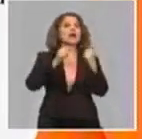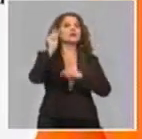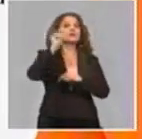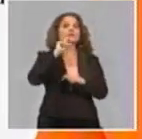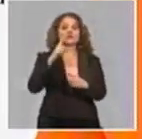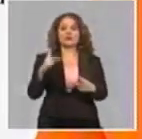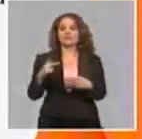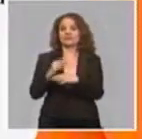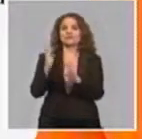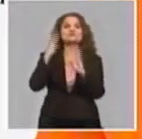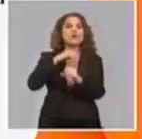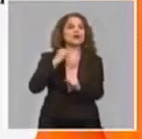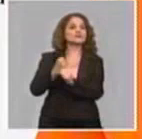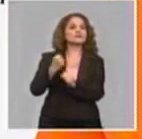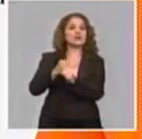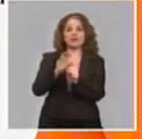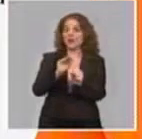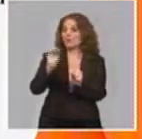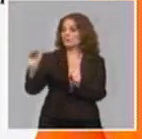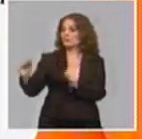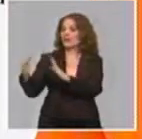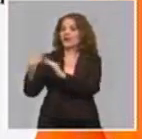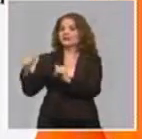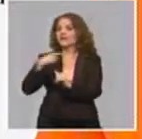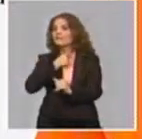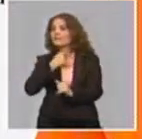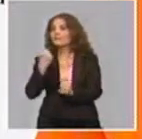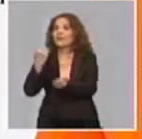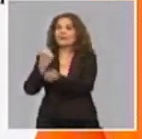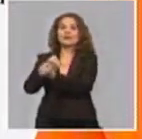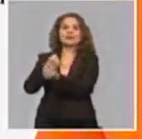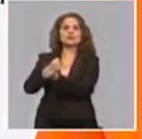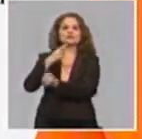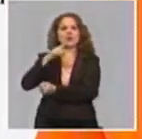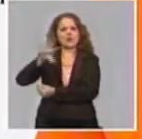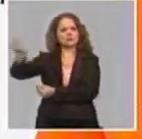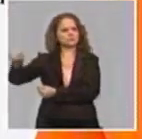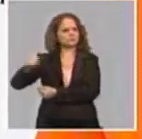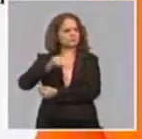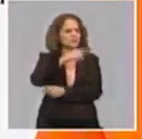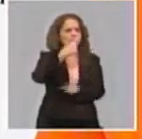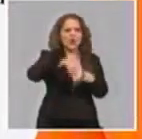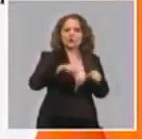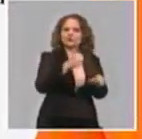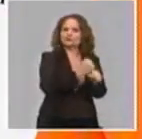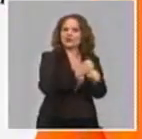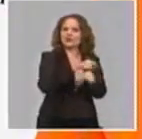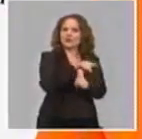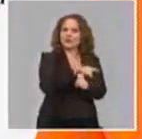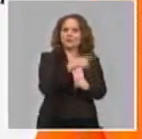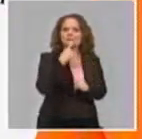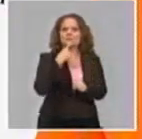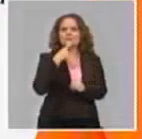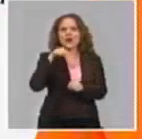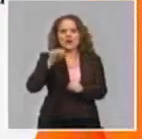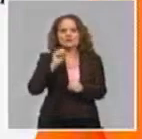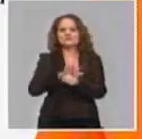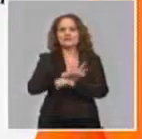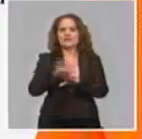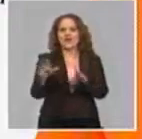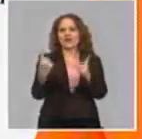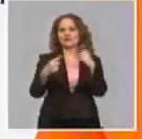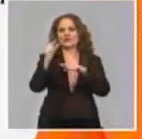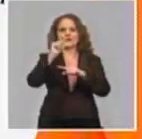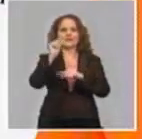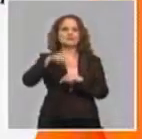personales de riesgo, no los podemos incorporar a la determinada inversión, dónde están, pero ahora los reubicamos. Y ya empezamos un trabajo de reubicación de ese personal, que no